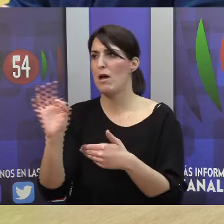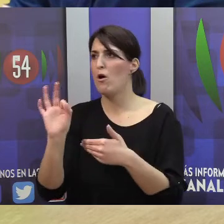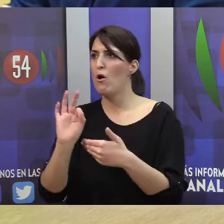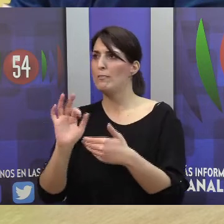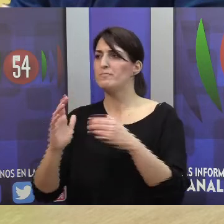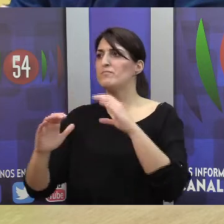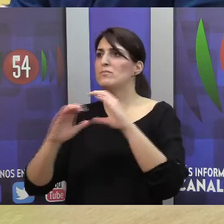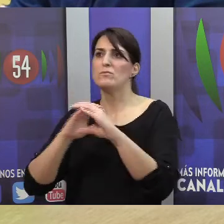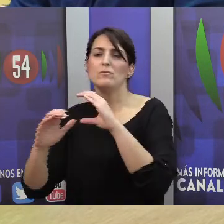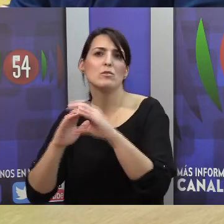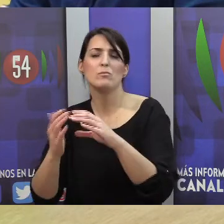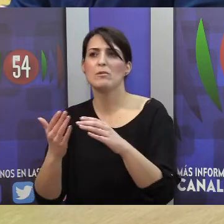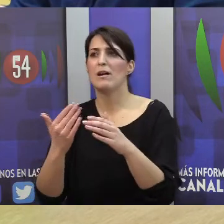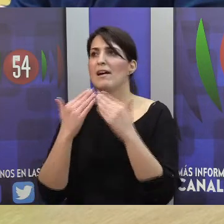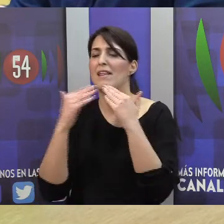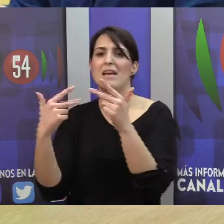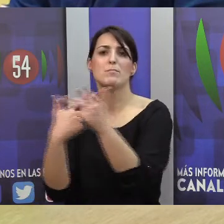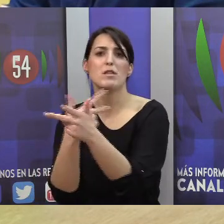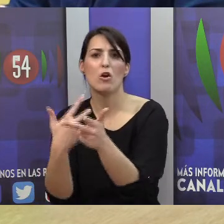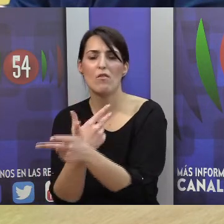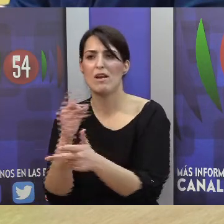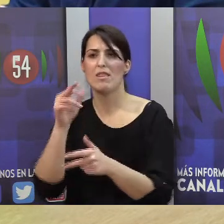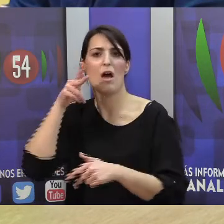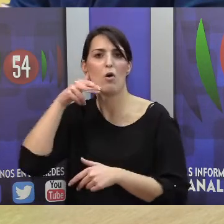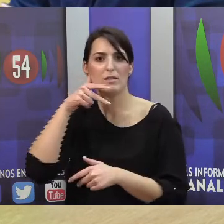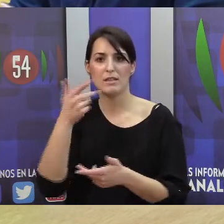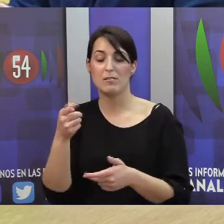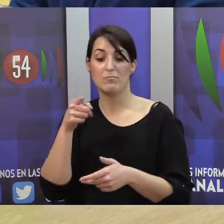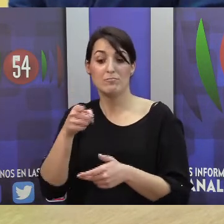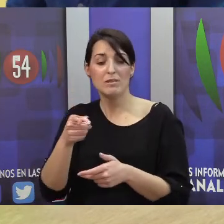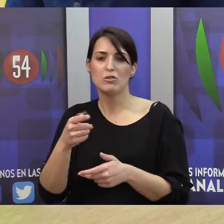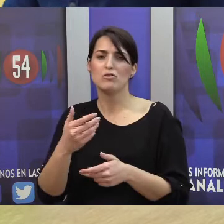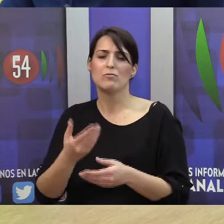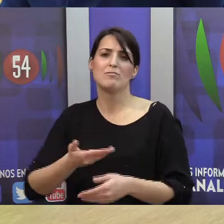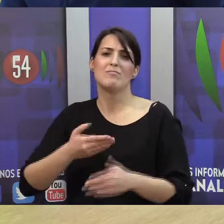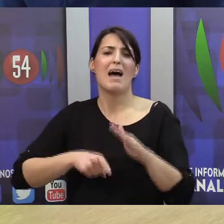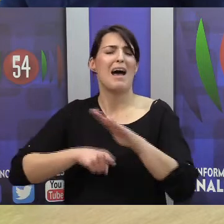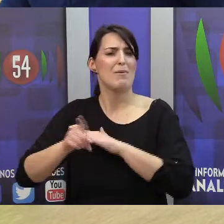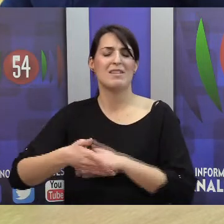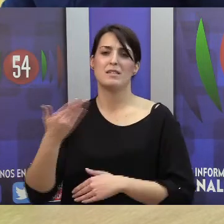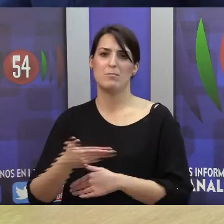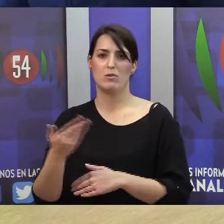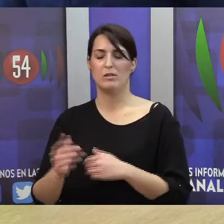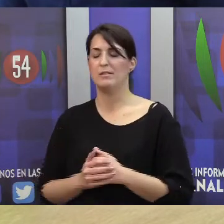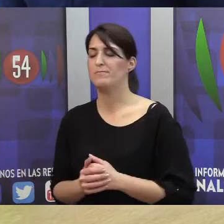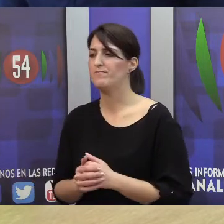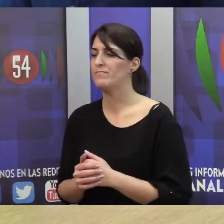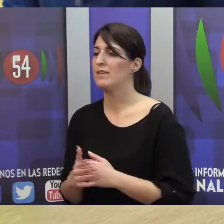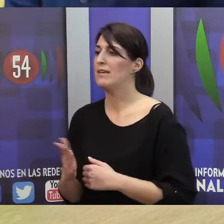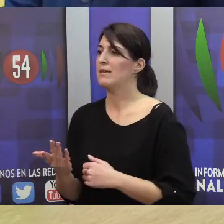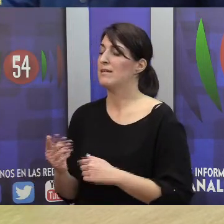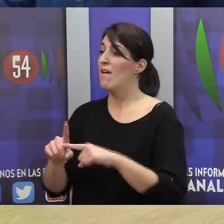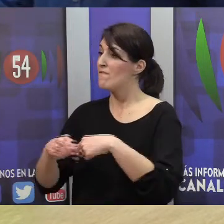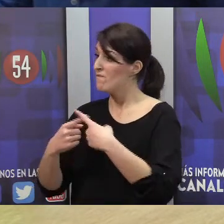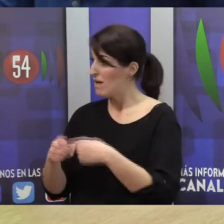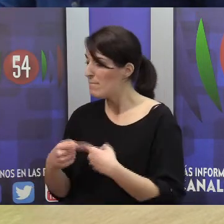de videoconferencia o por Skype, todo esto, esos son grandes avances. ¿Cuál es el papel, y debe ser el papel también, de las